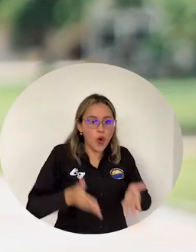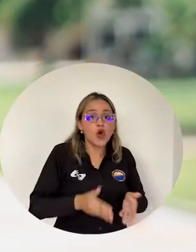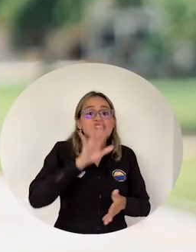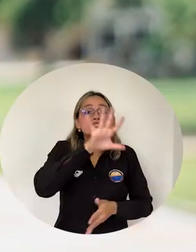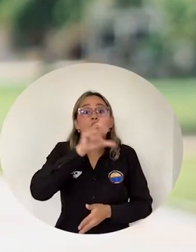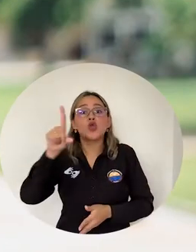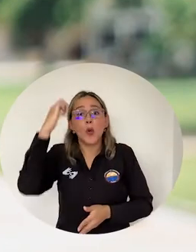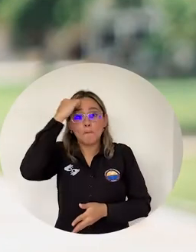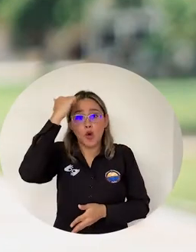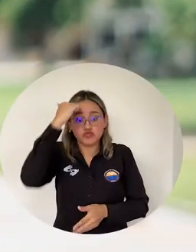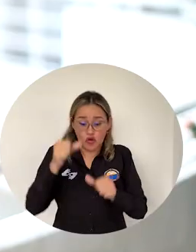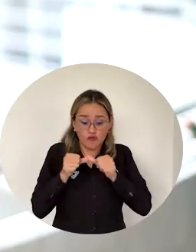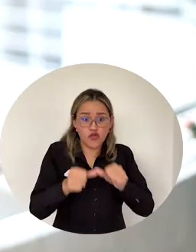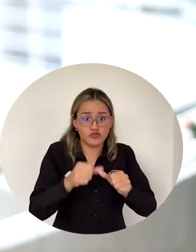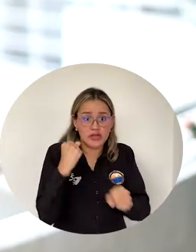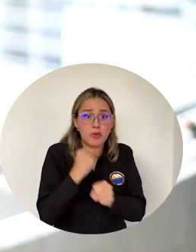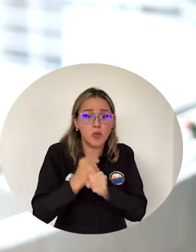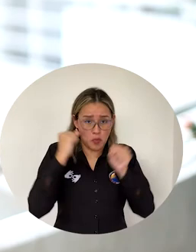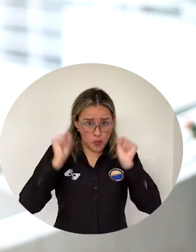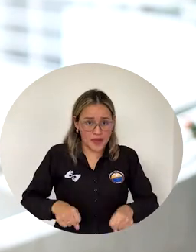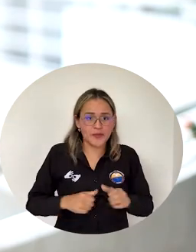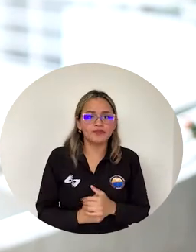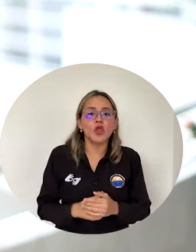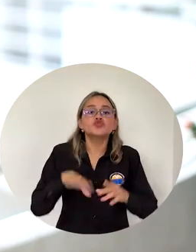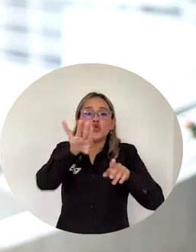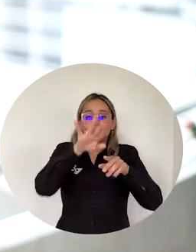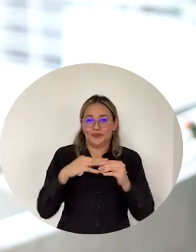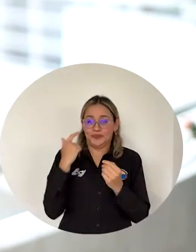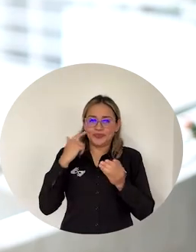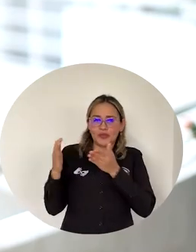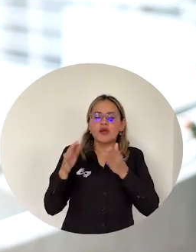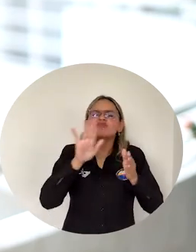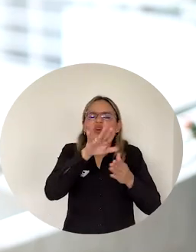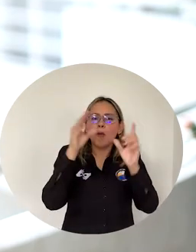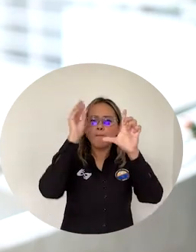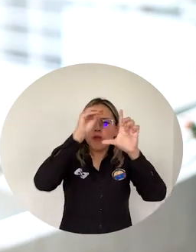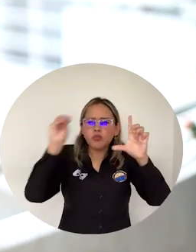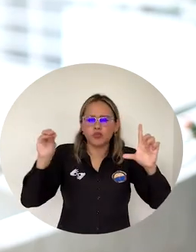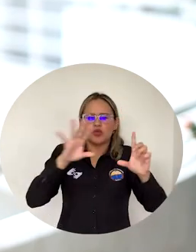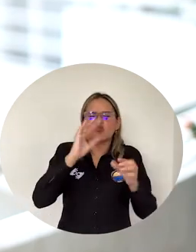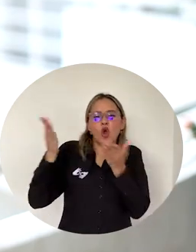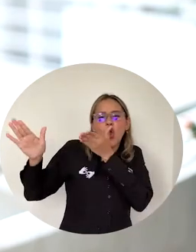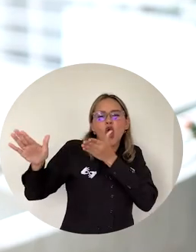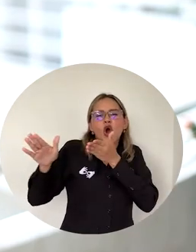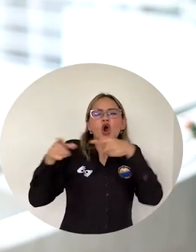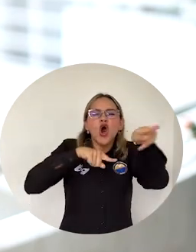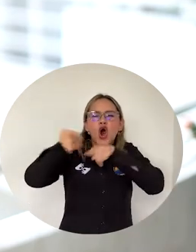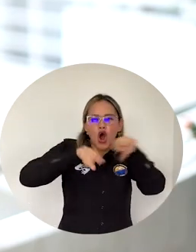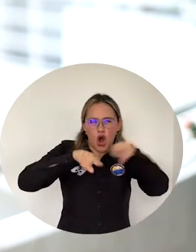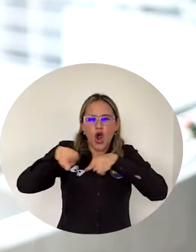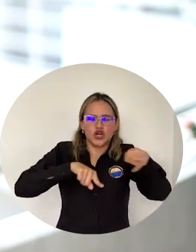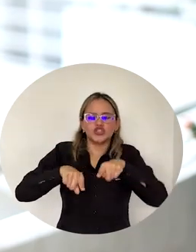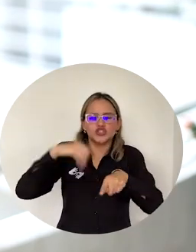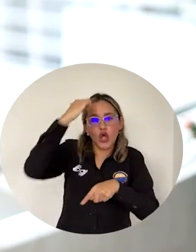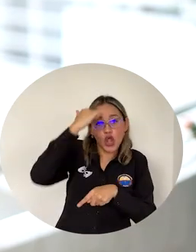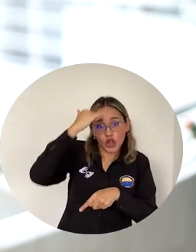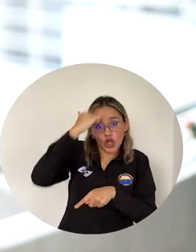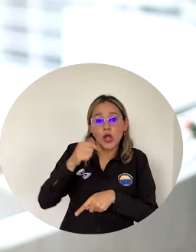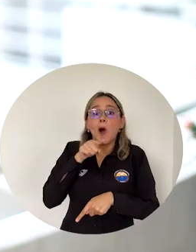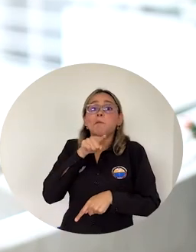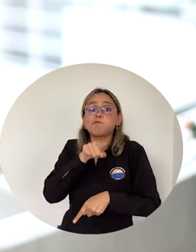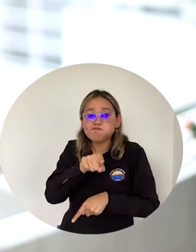51 docentes De planta En la plataforma Concurso docente 2022.unimagdalena.edu